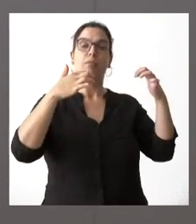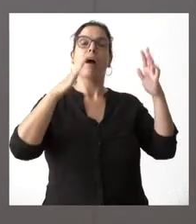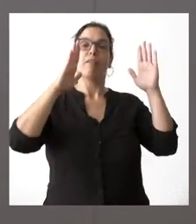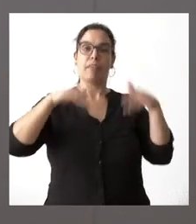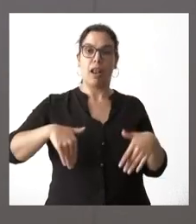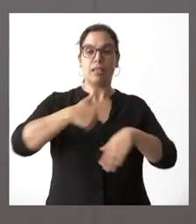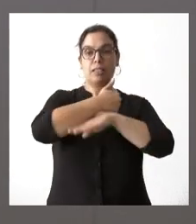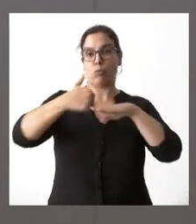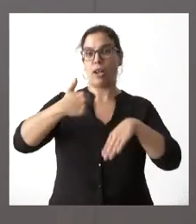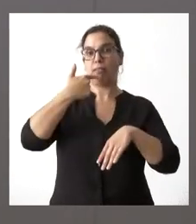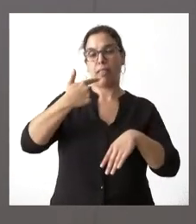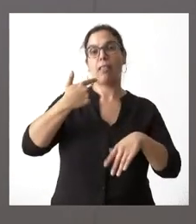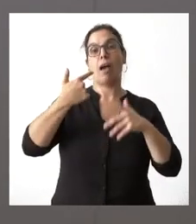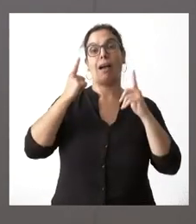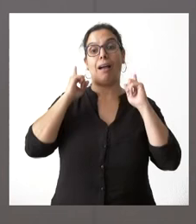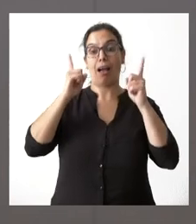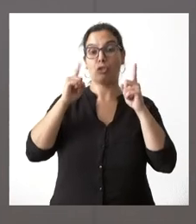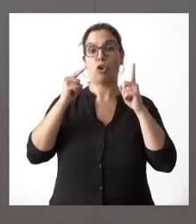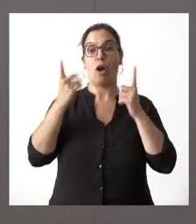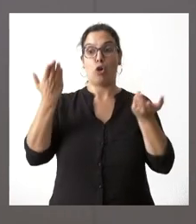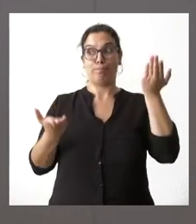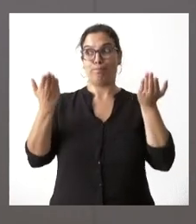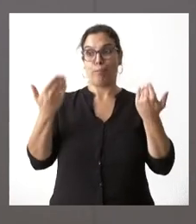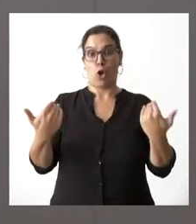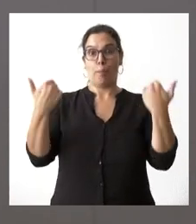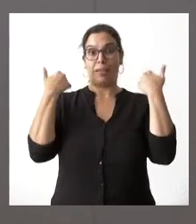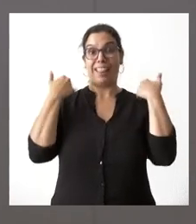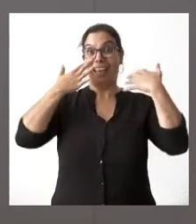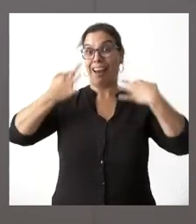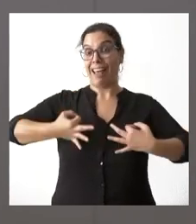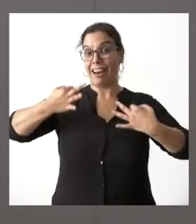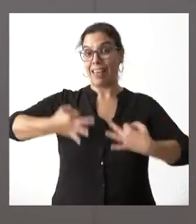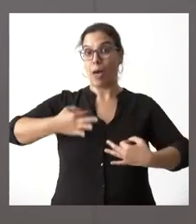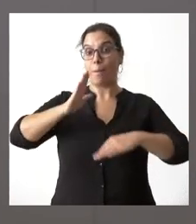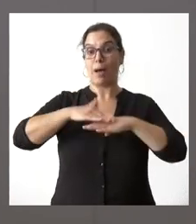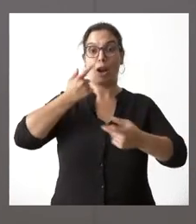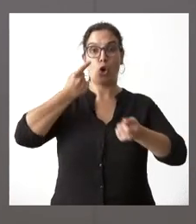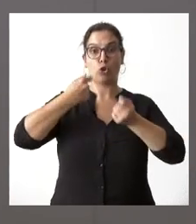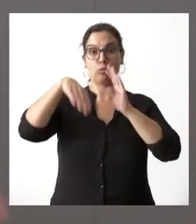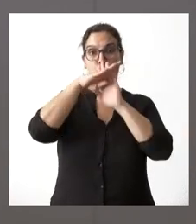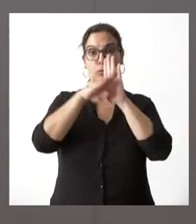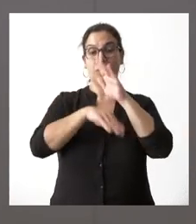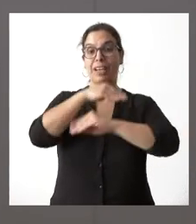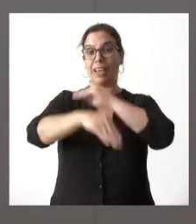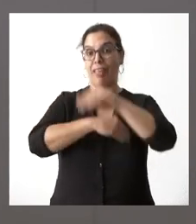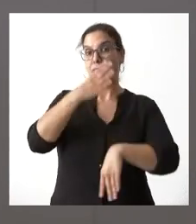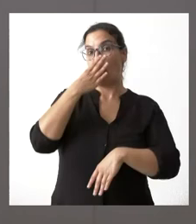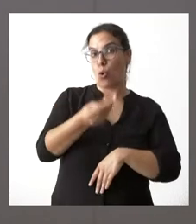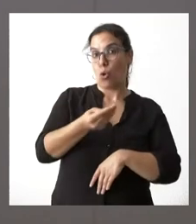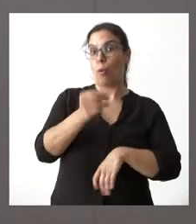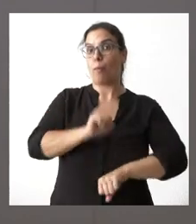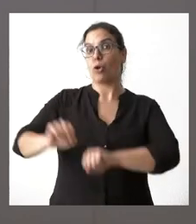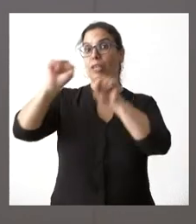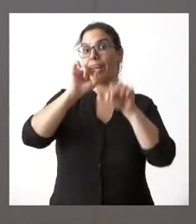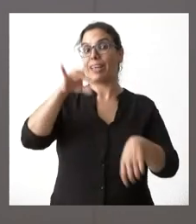el tribunal ha dicho que en este análisis de competencias quien es competente para regular qué hacer con el lobo y la protección del lobo no